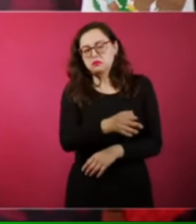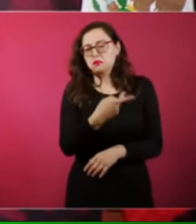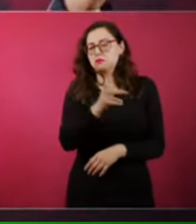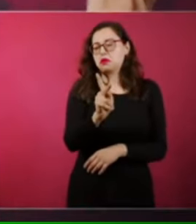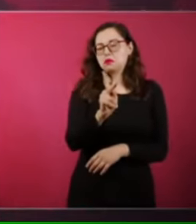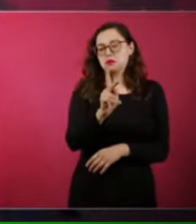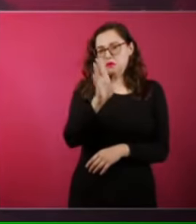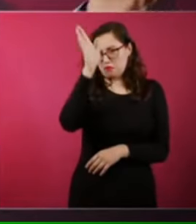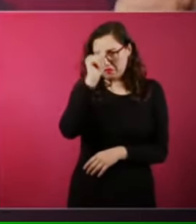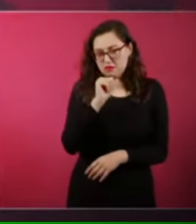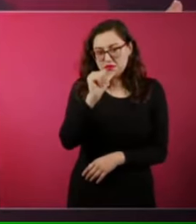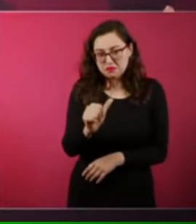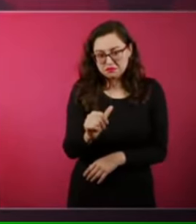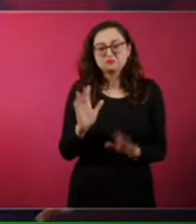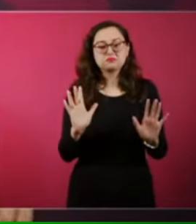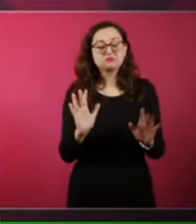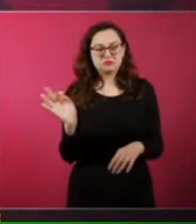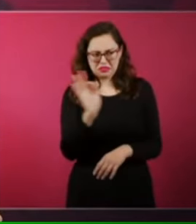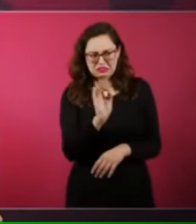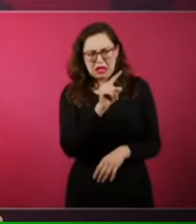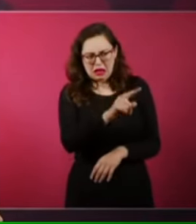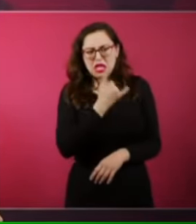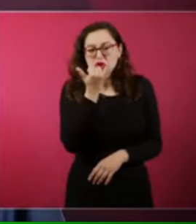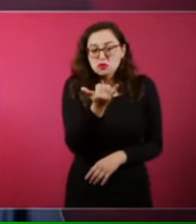pues todos cometemos errores,